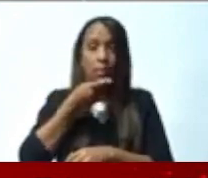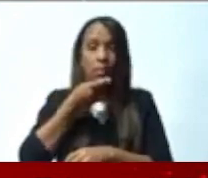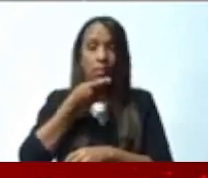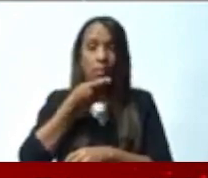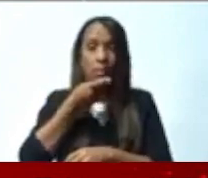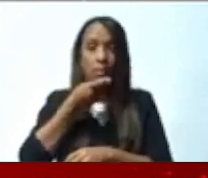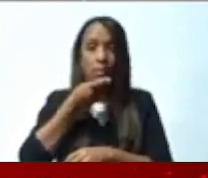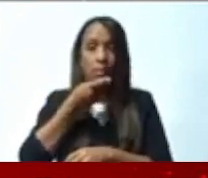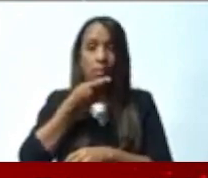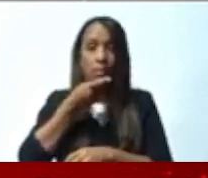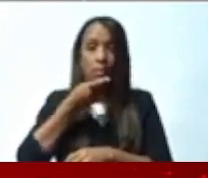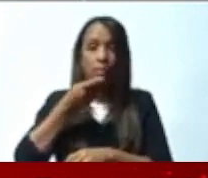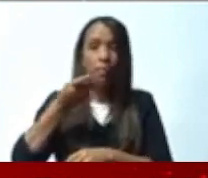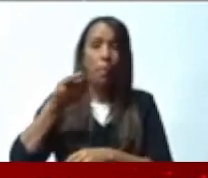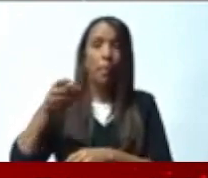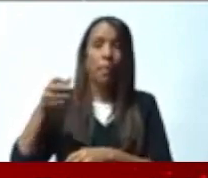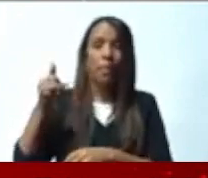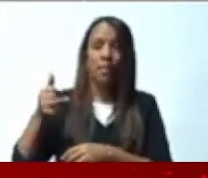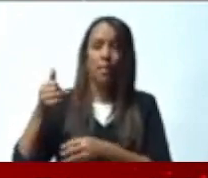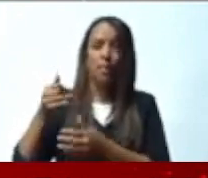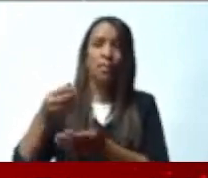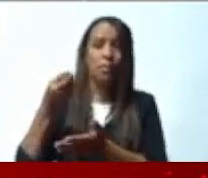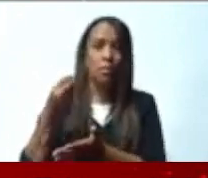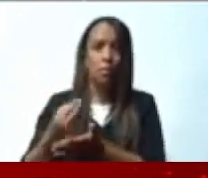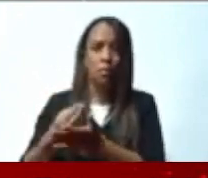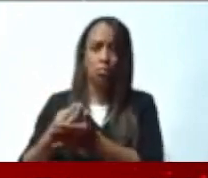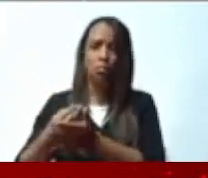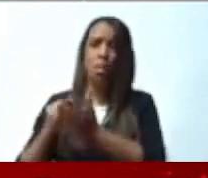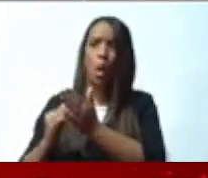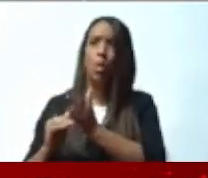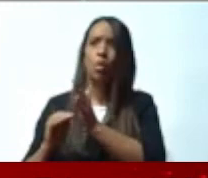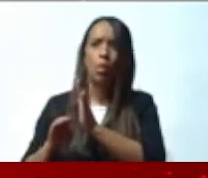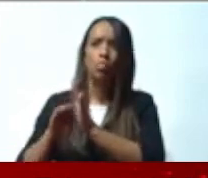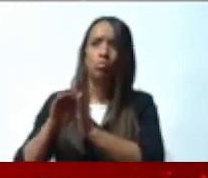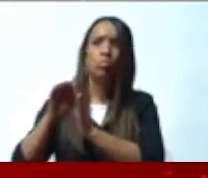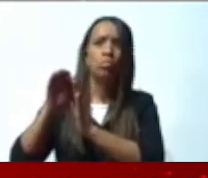tengamos los niveles de pobreza que tenemos, los niveles de desigualdad,